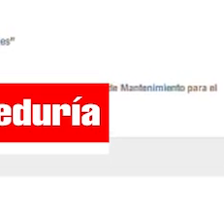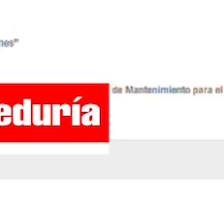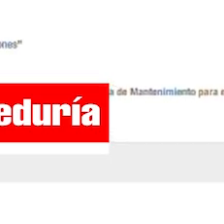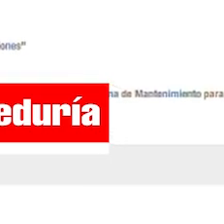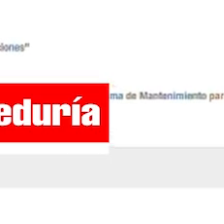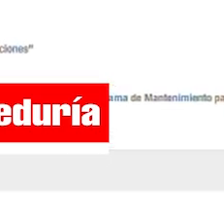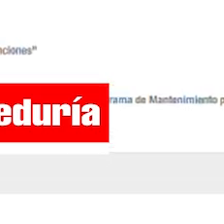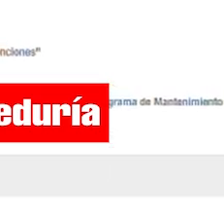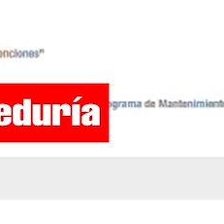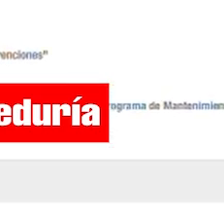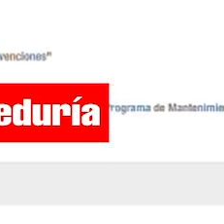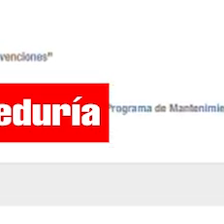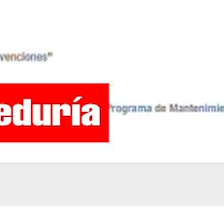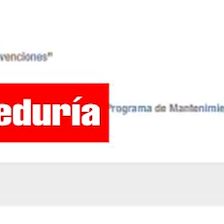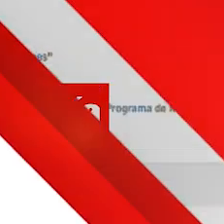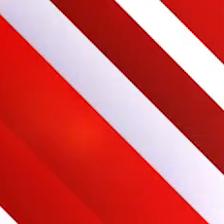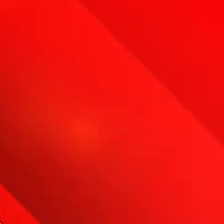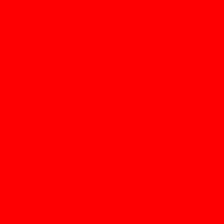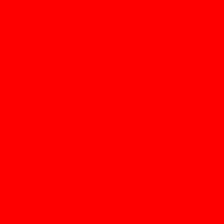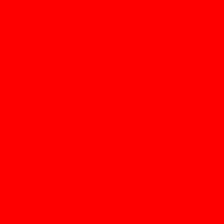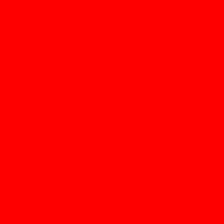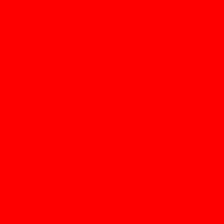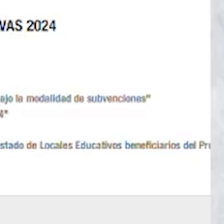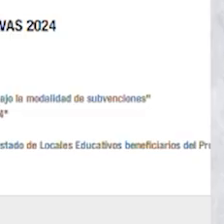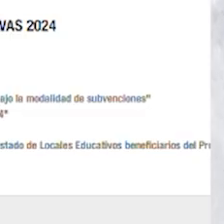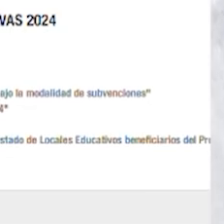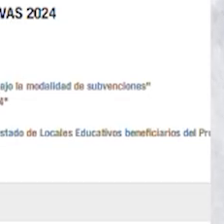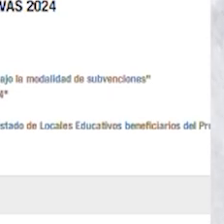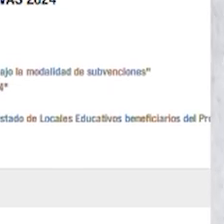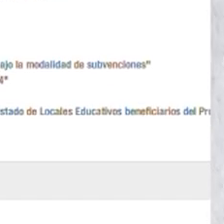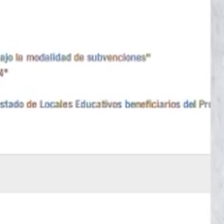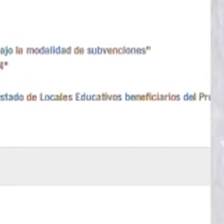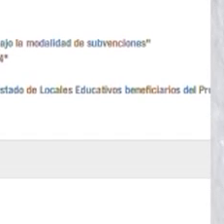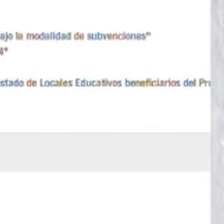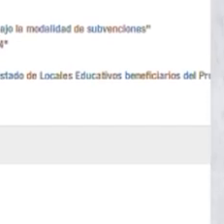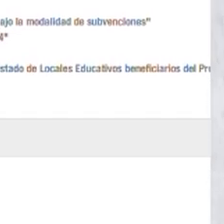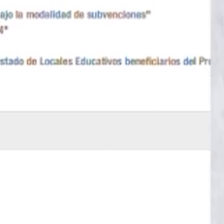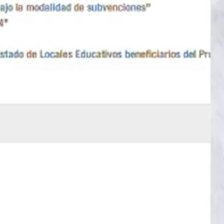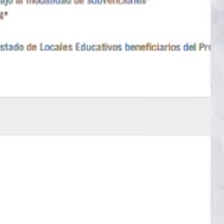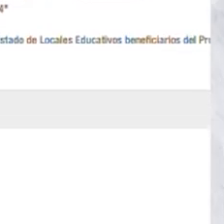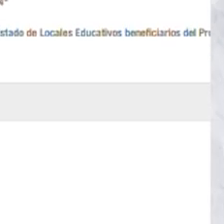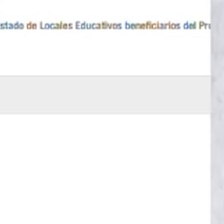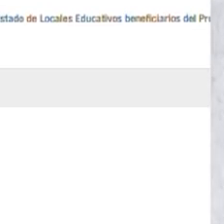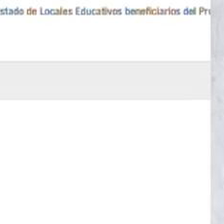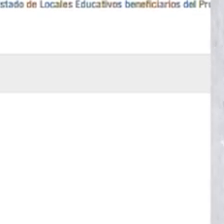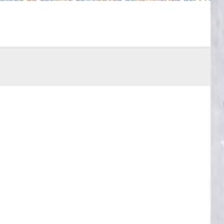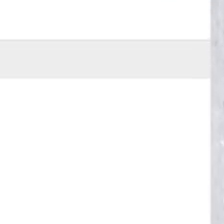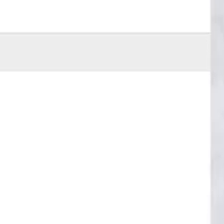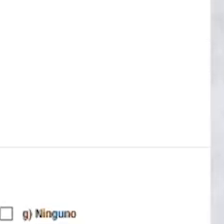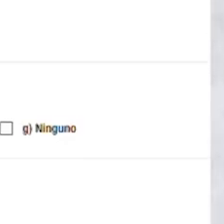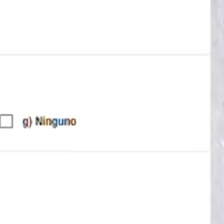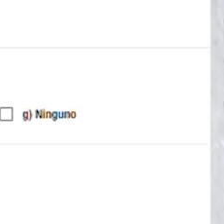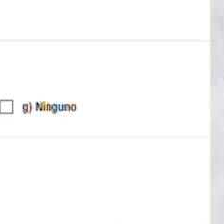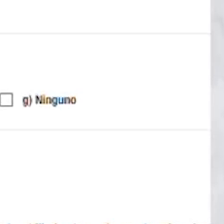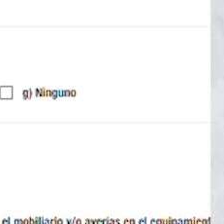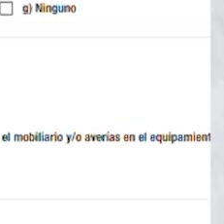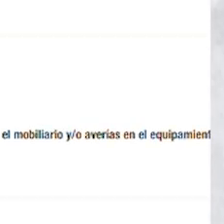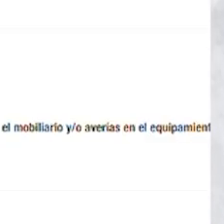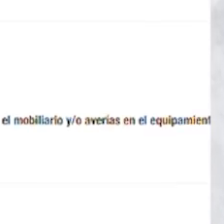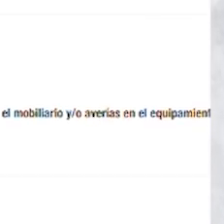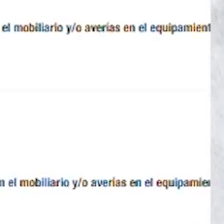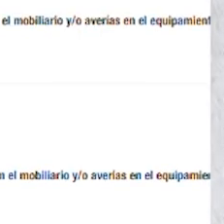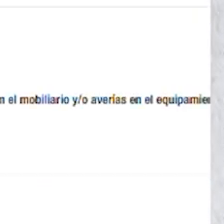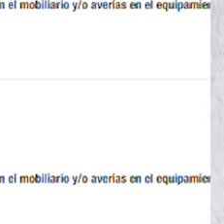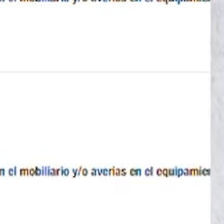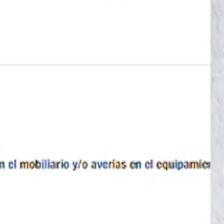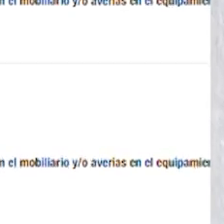las Instituciones Educativas 2024. Paso 6. Lee atentamente y completa todas las preguntas. Si eres estudiante, hazlo